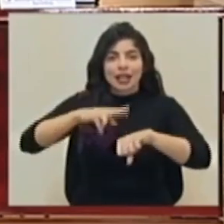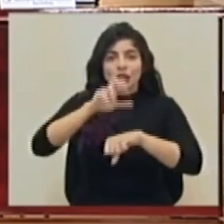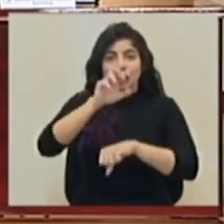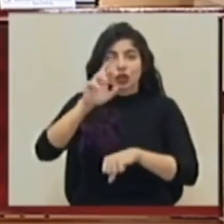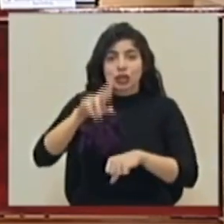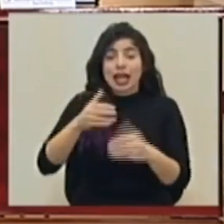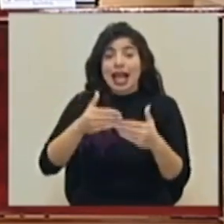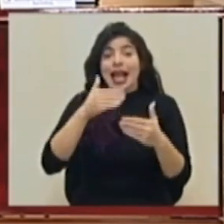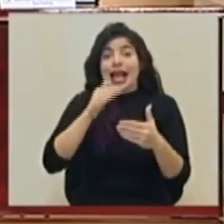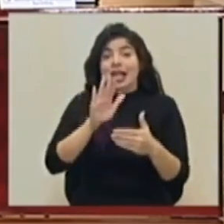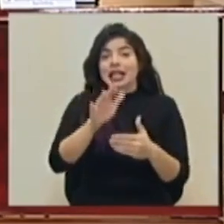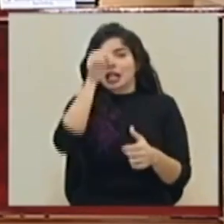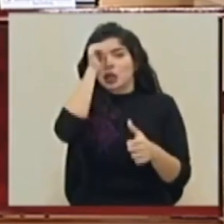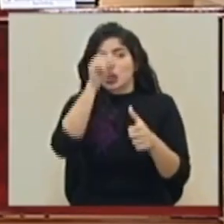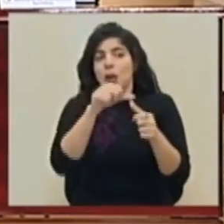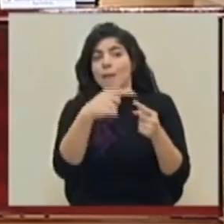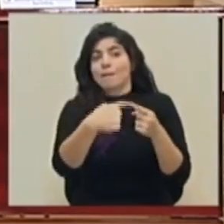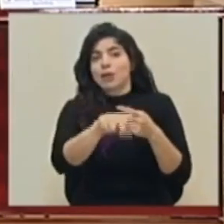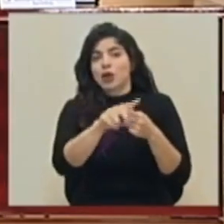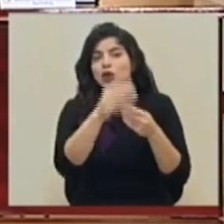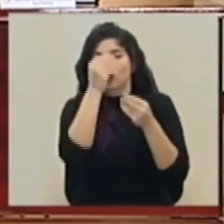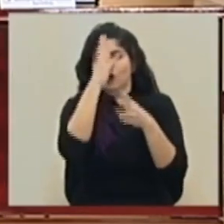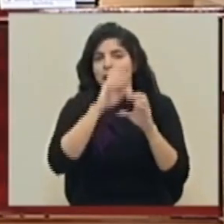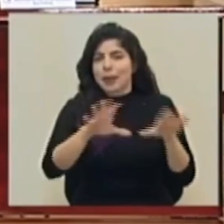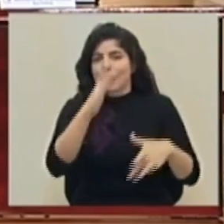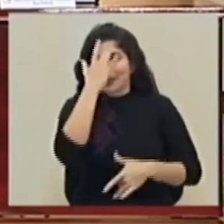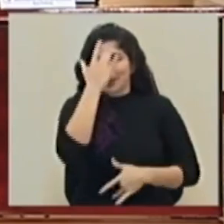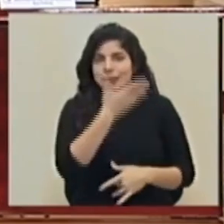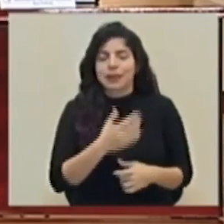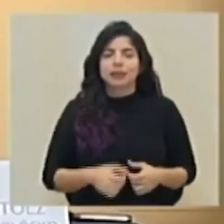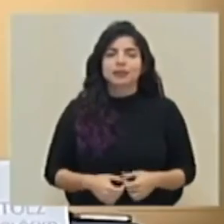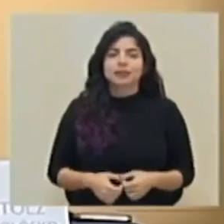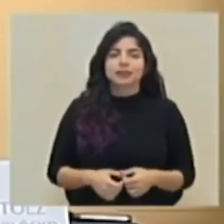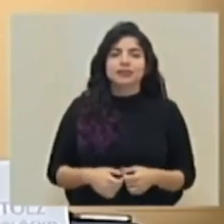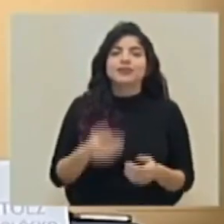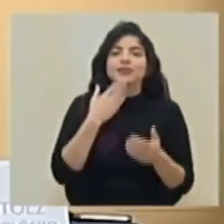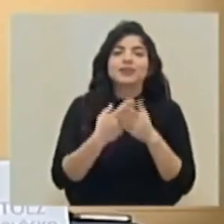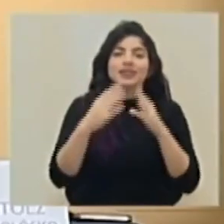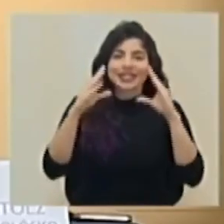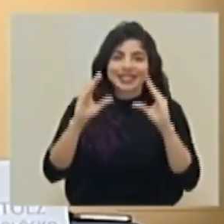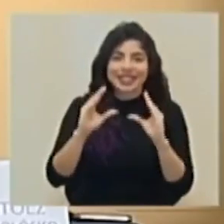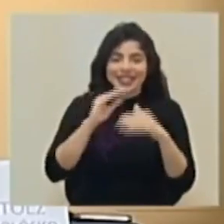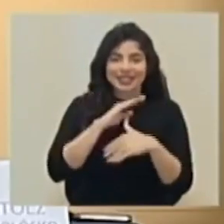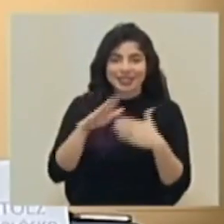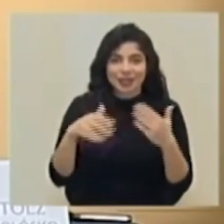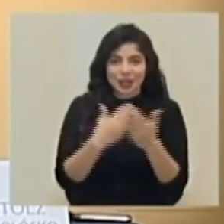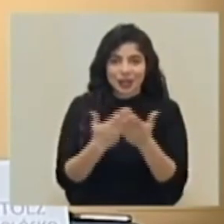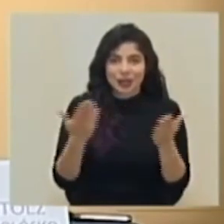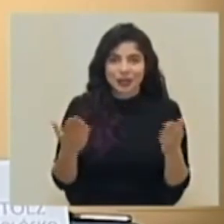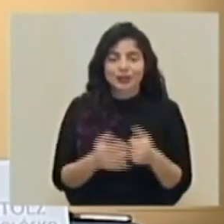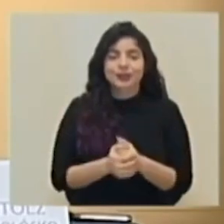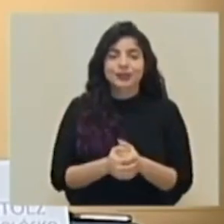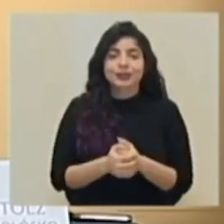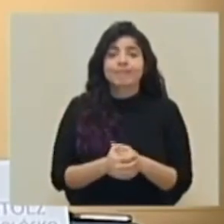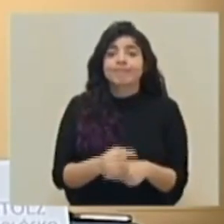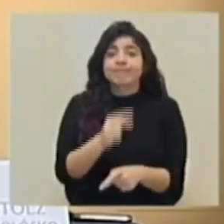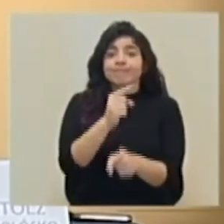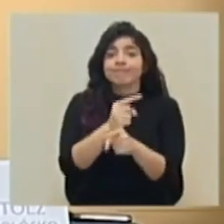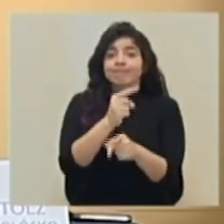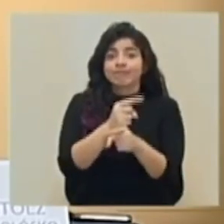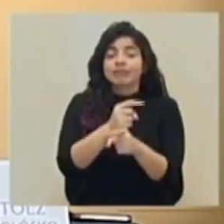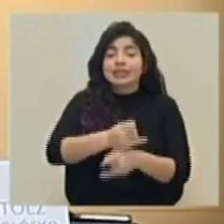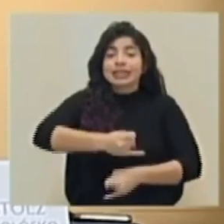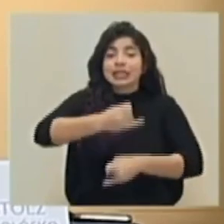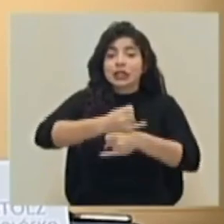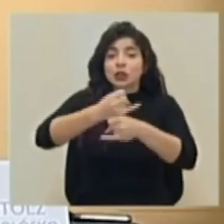recordamos que en breve tendremos el reporte epidemiológico. Muy buenas tardes a todos y todas. efectivamente el